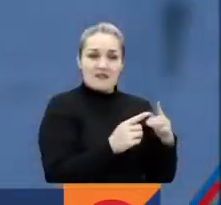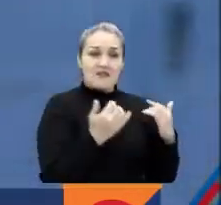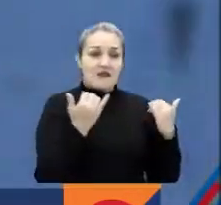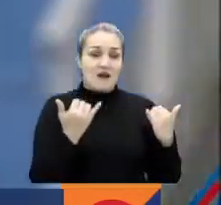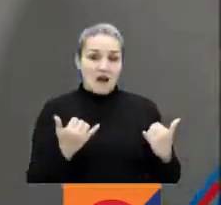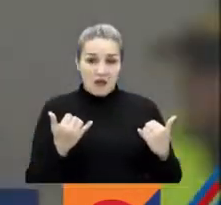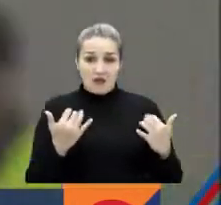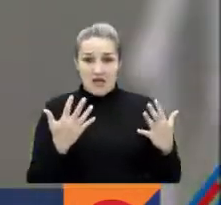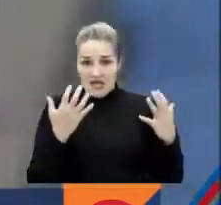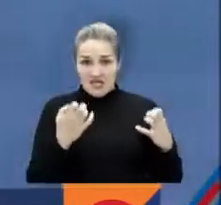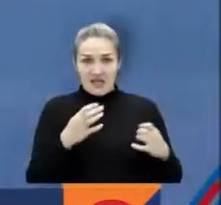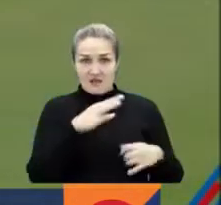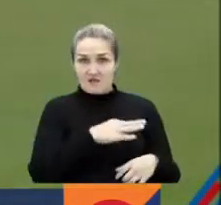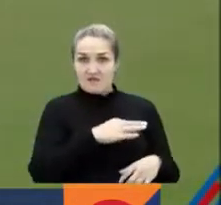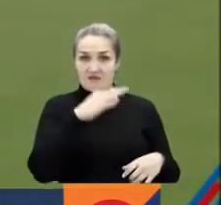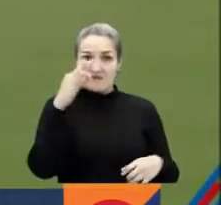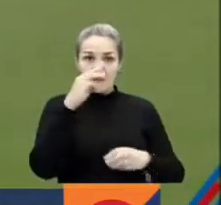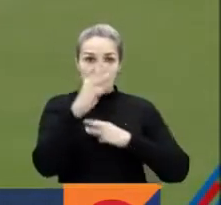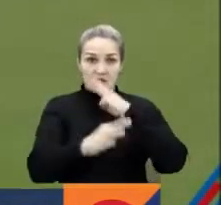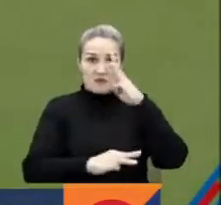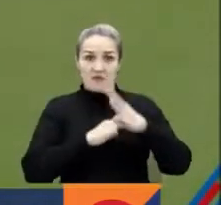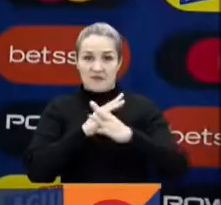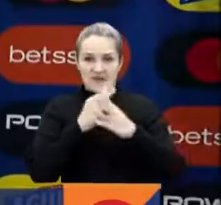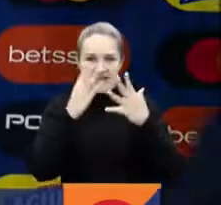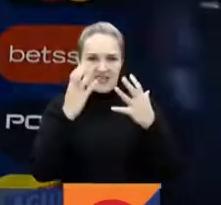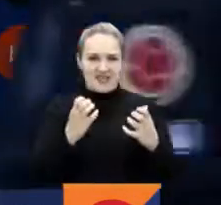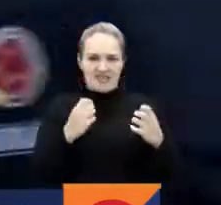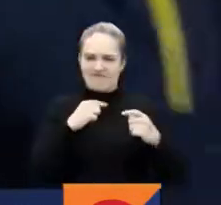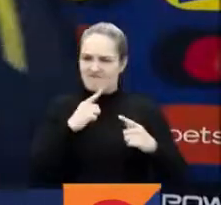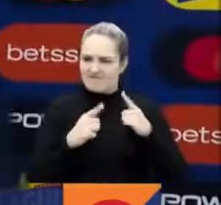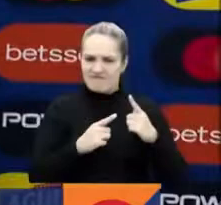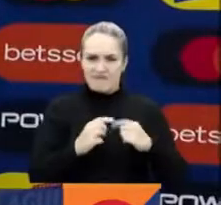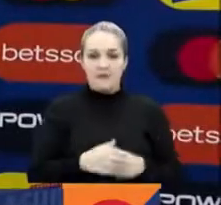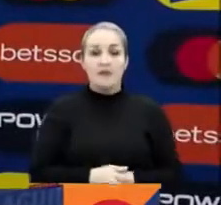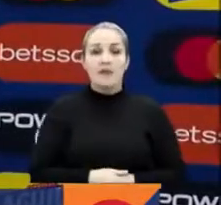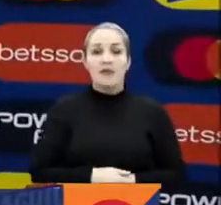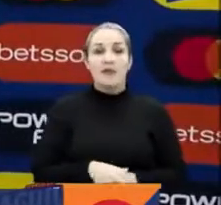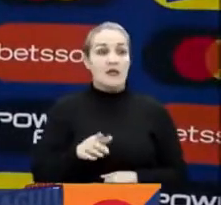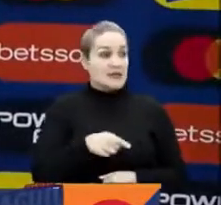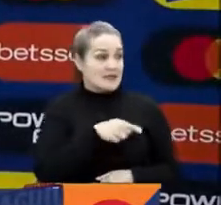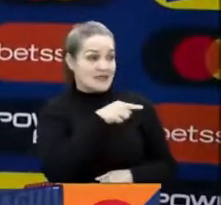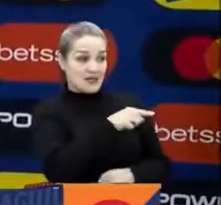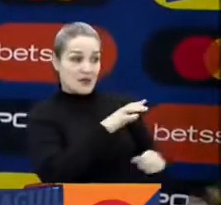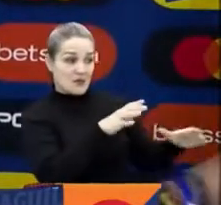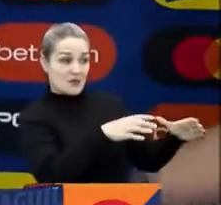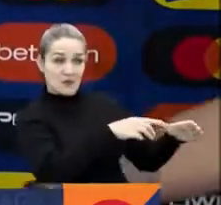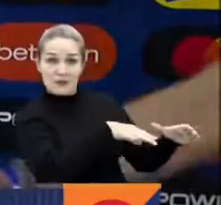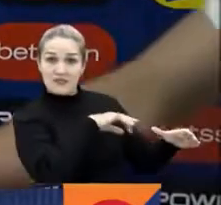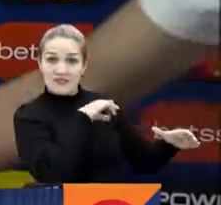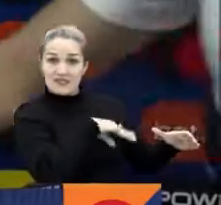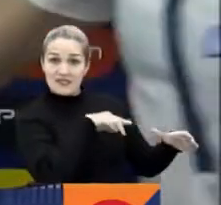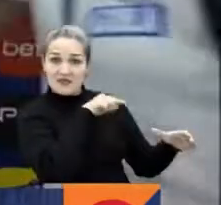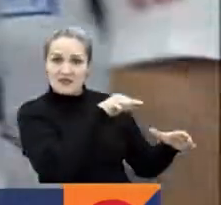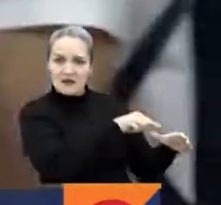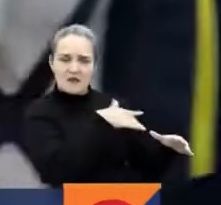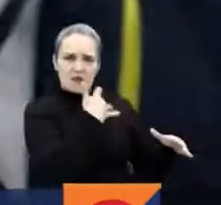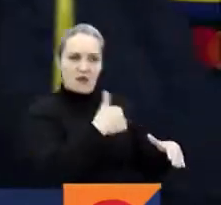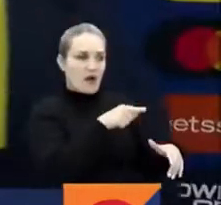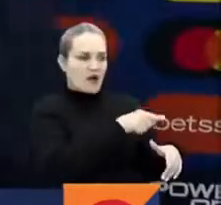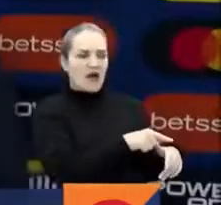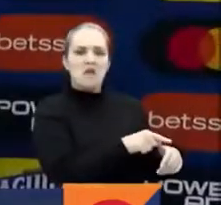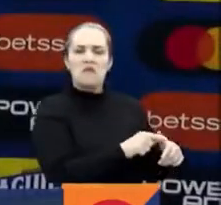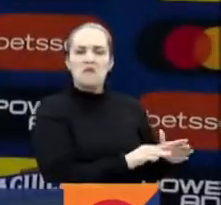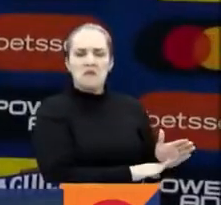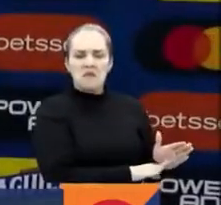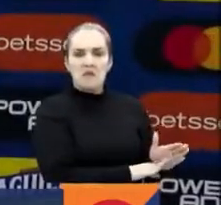todavía clasificar, así que nos vamos a jugar el todo. Chile, Chile es un rival que ha ido de menos a